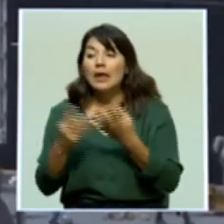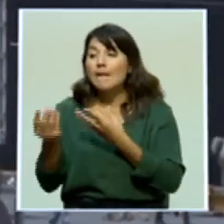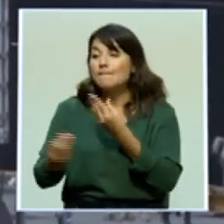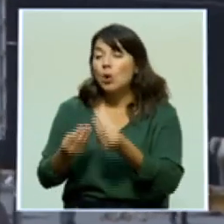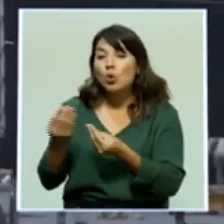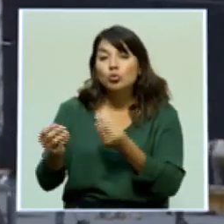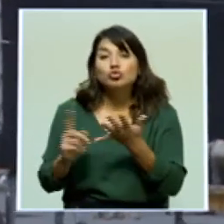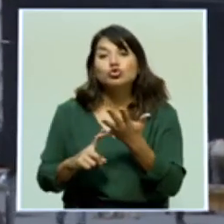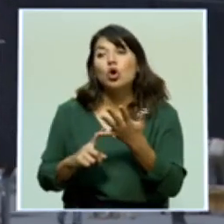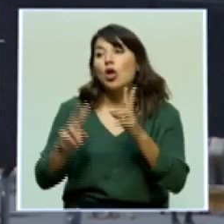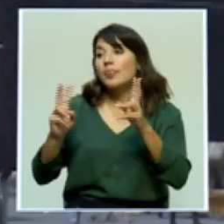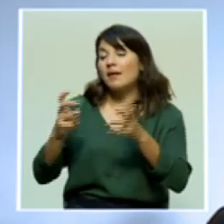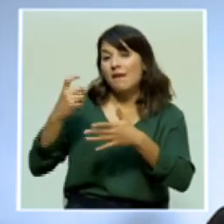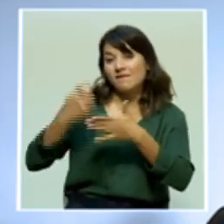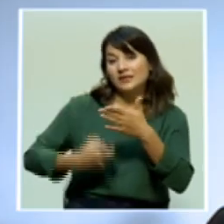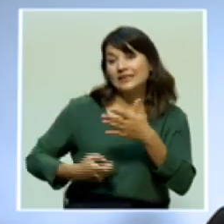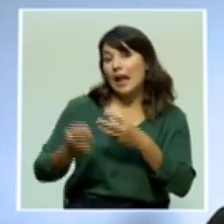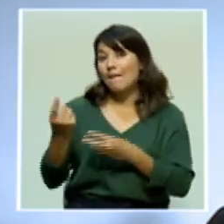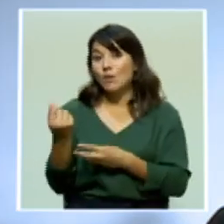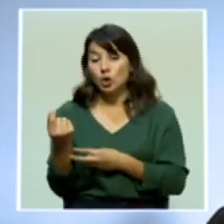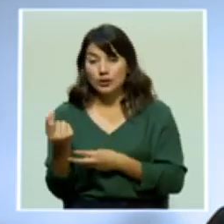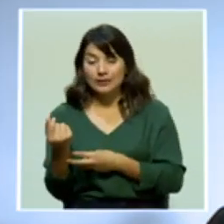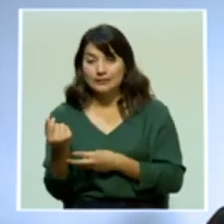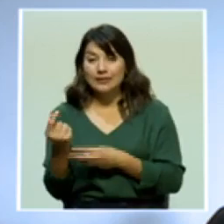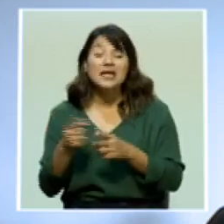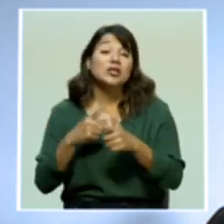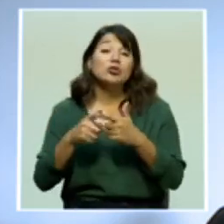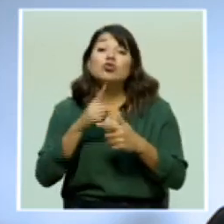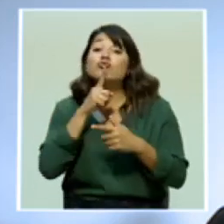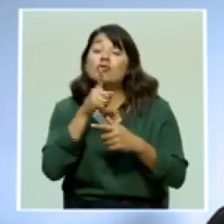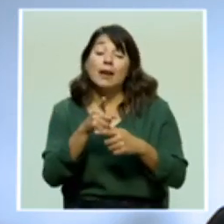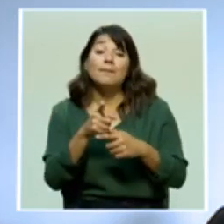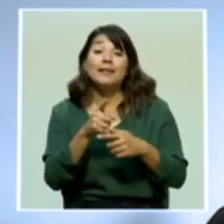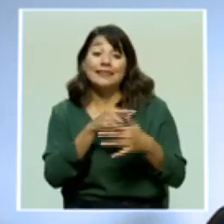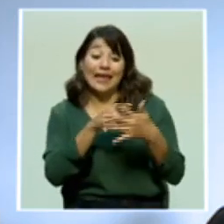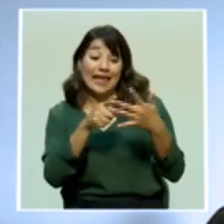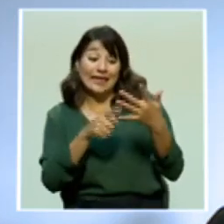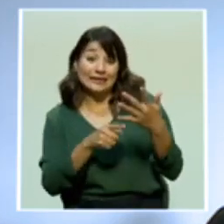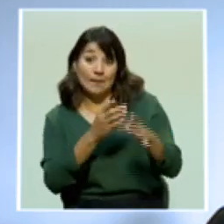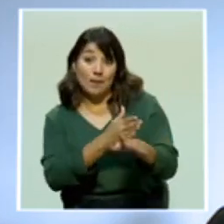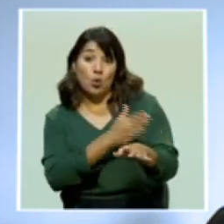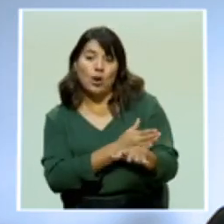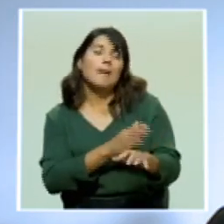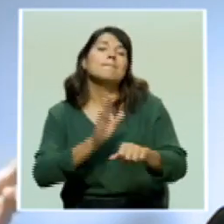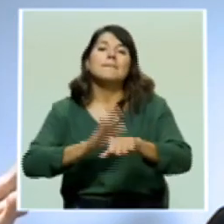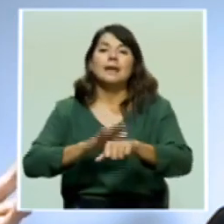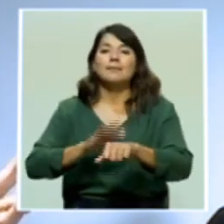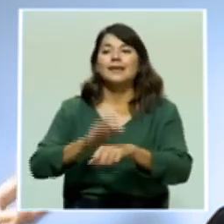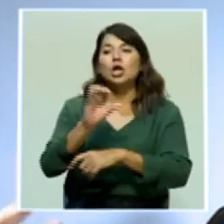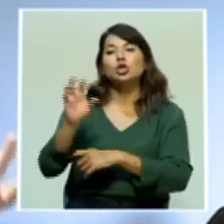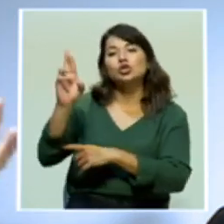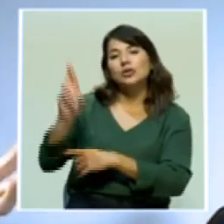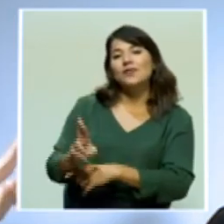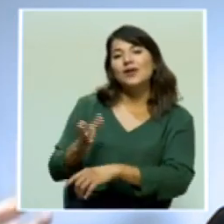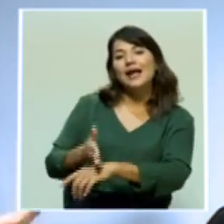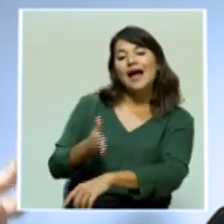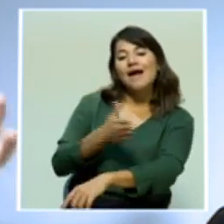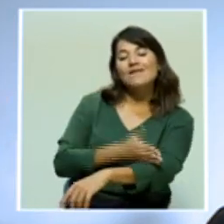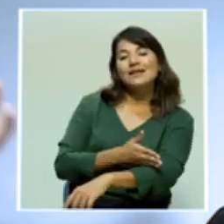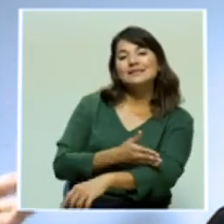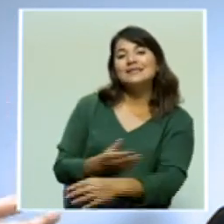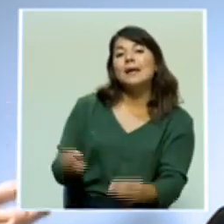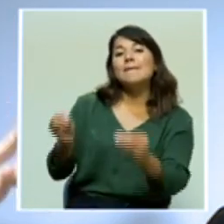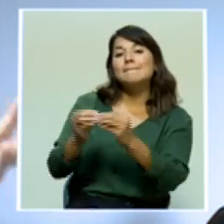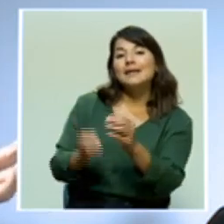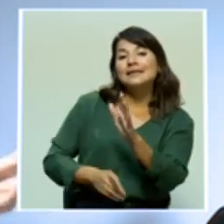por supuesto temas fiscales y monetarios, que realmente nos ayudarían a dar el salto como país hacia un país todavía más desarrollado,